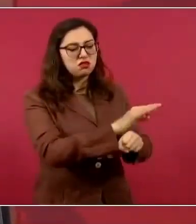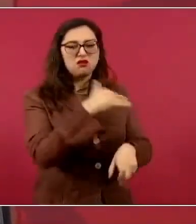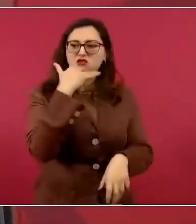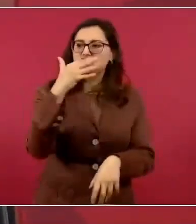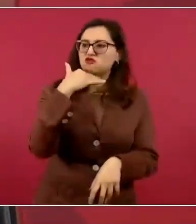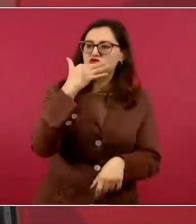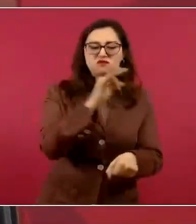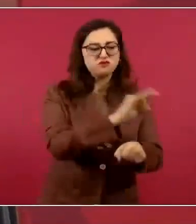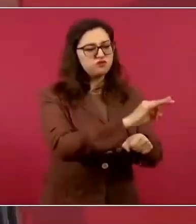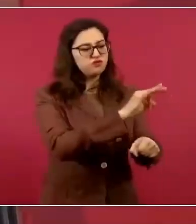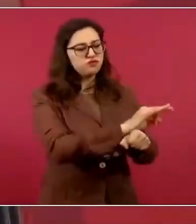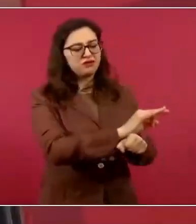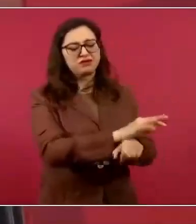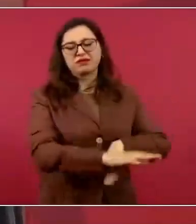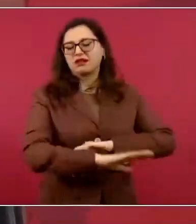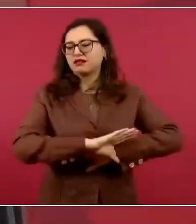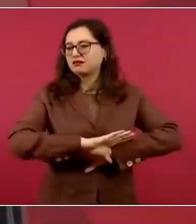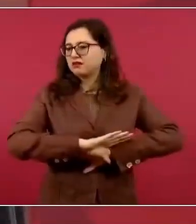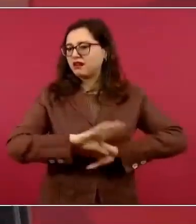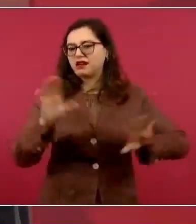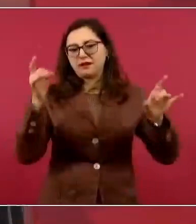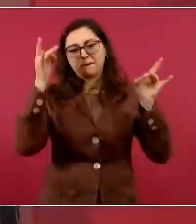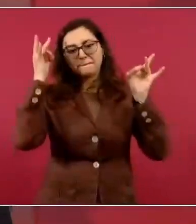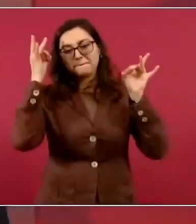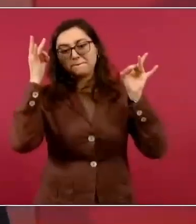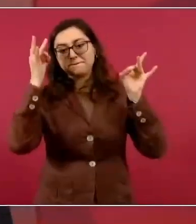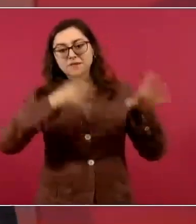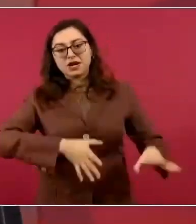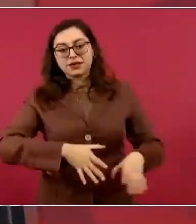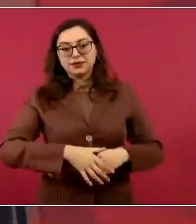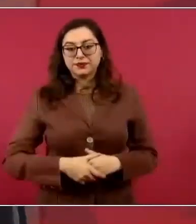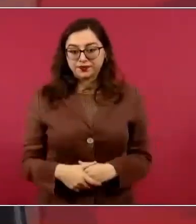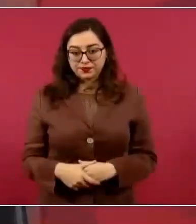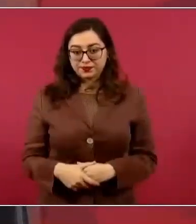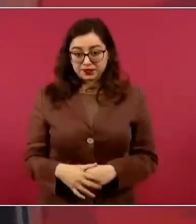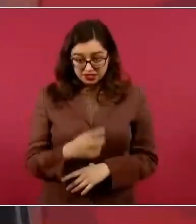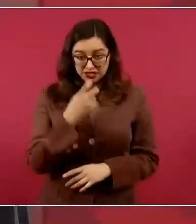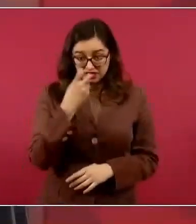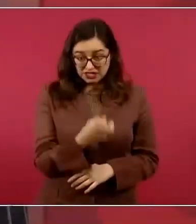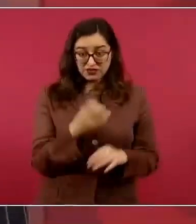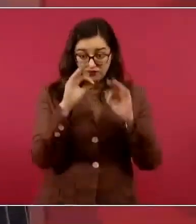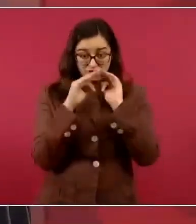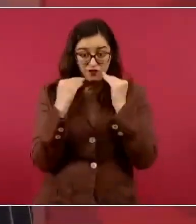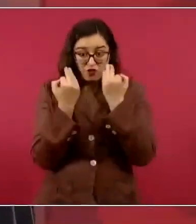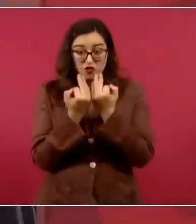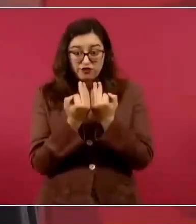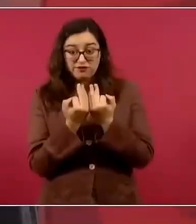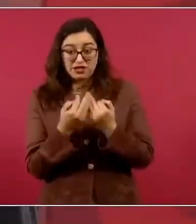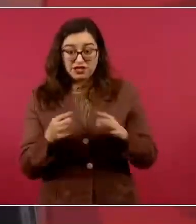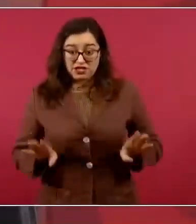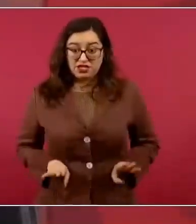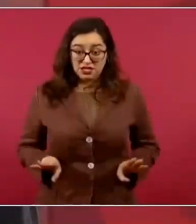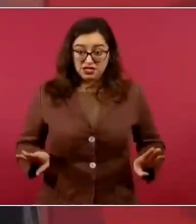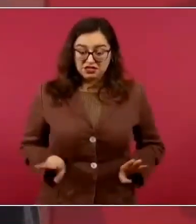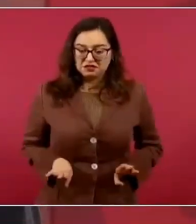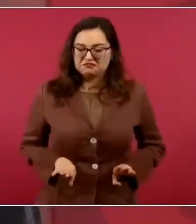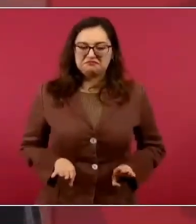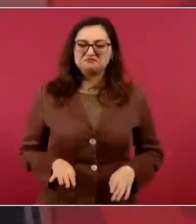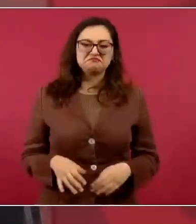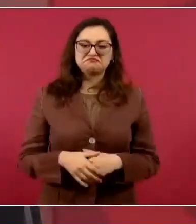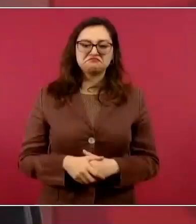Ya ese periodismo no tiene nada que hacer